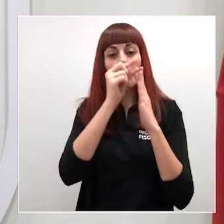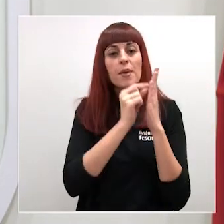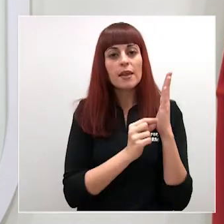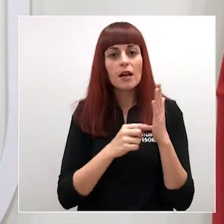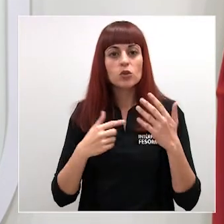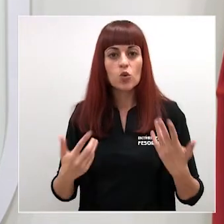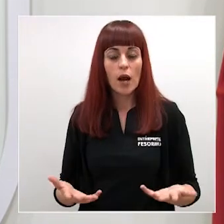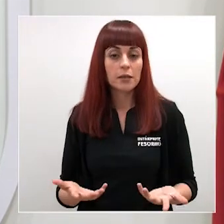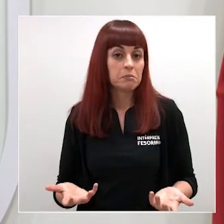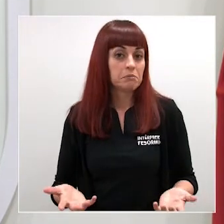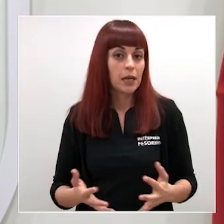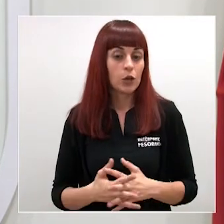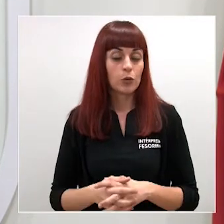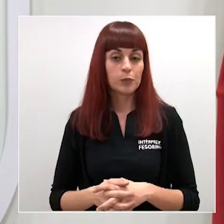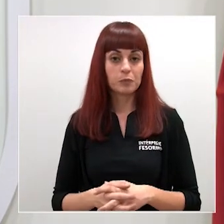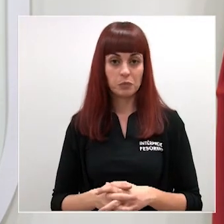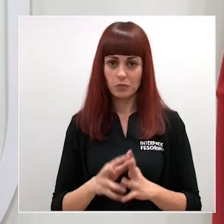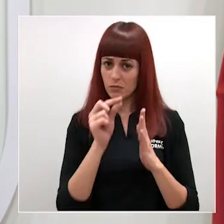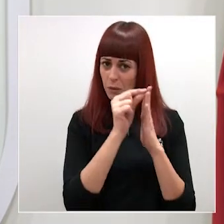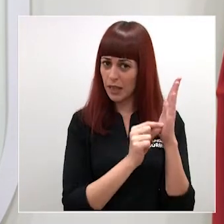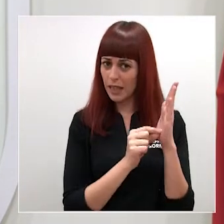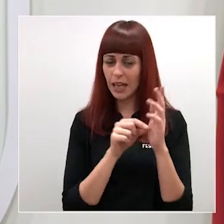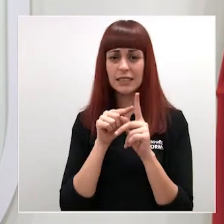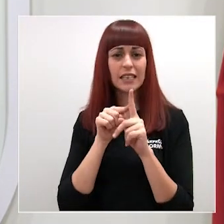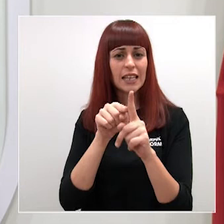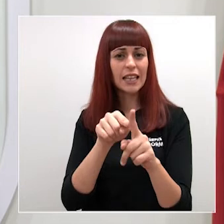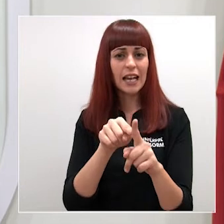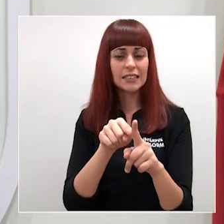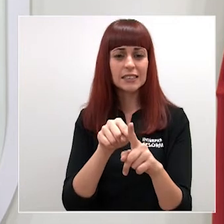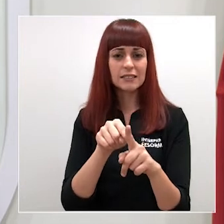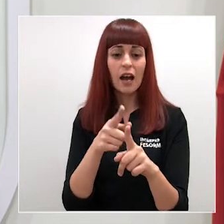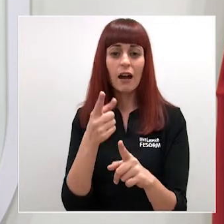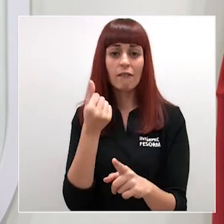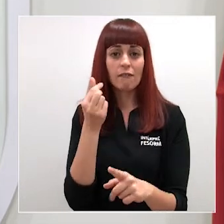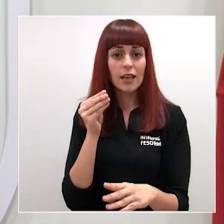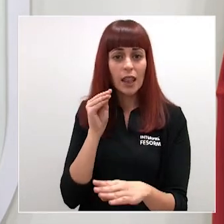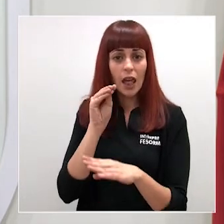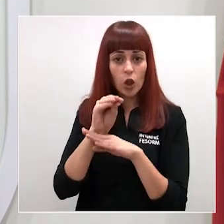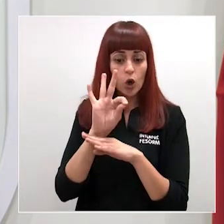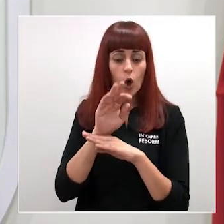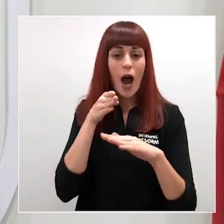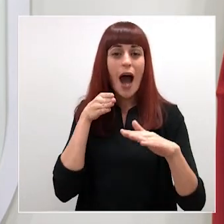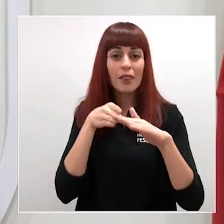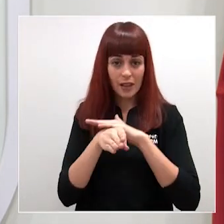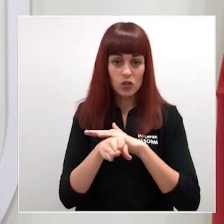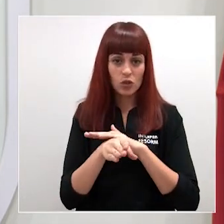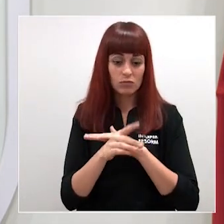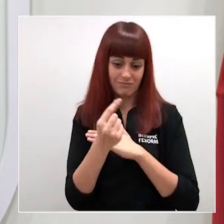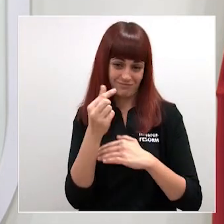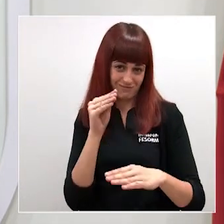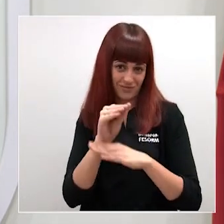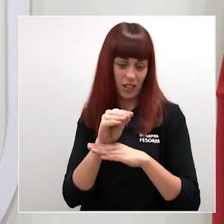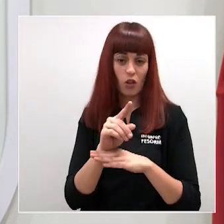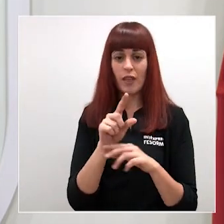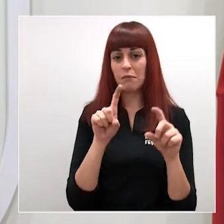que básicamente van a estar destinadas a facilitar la financiación o el acceso a la financiación de